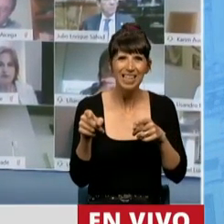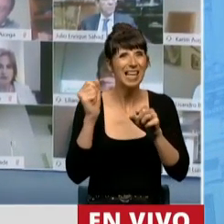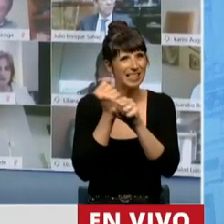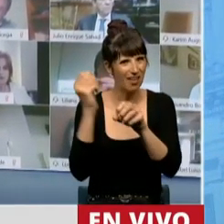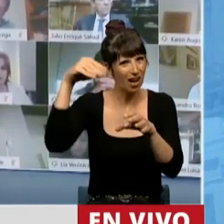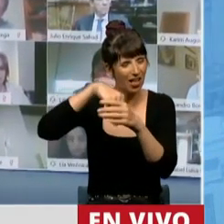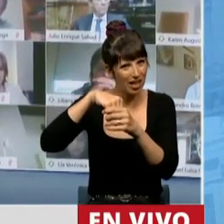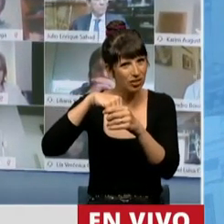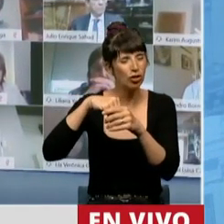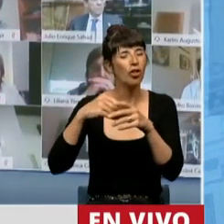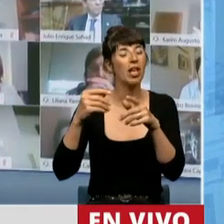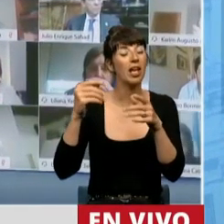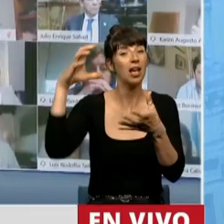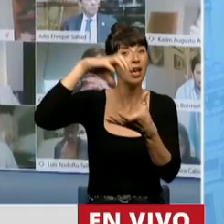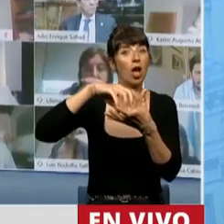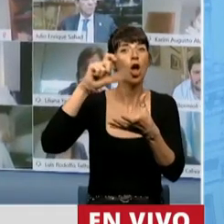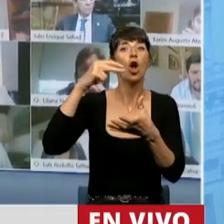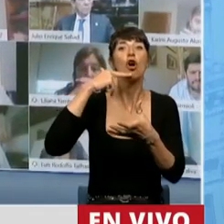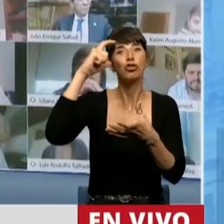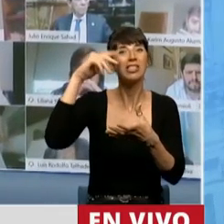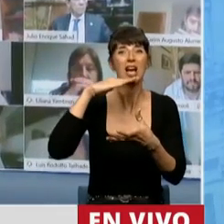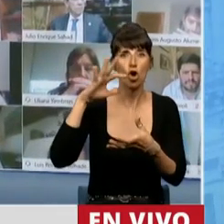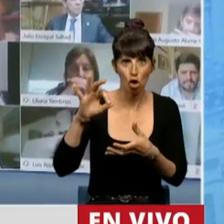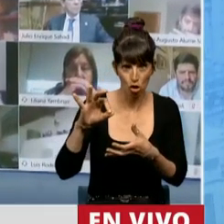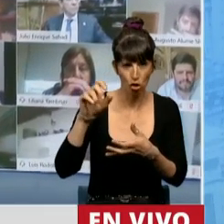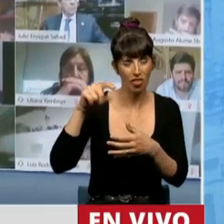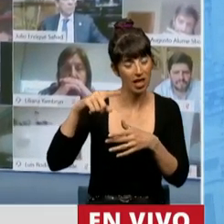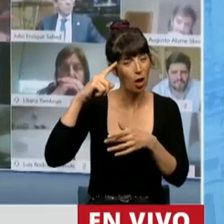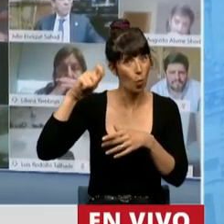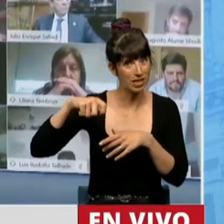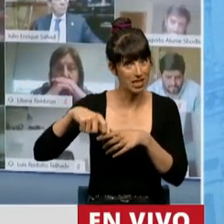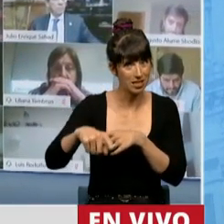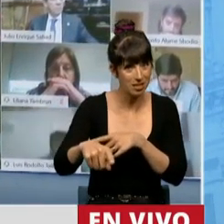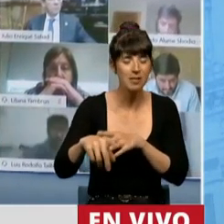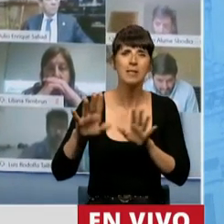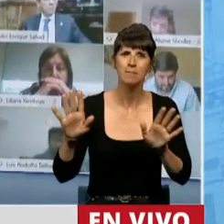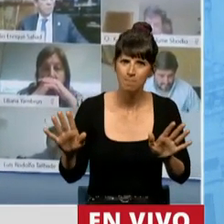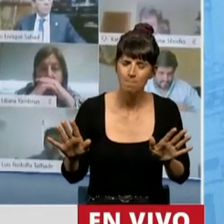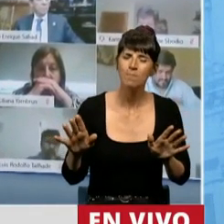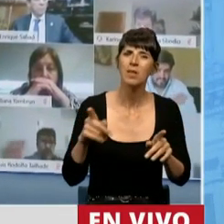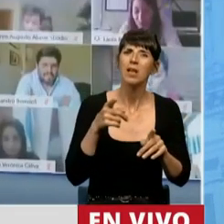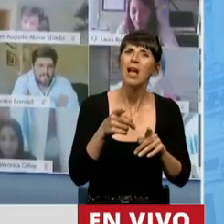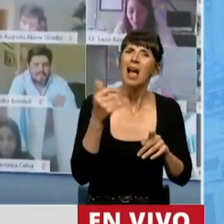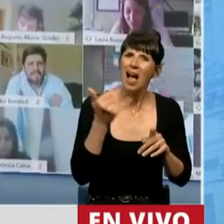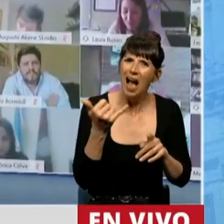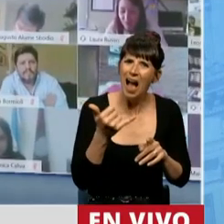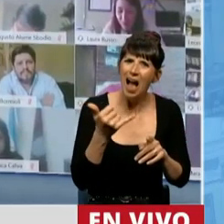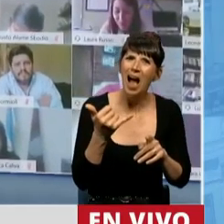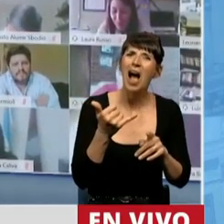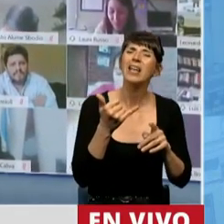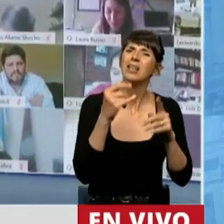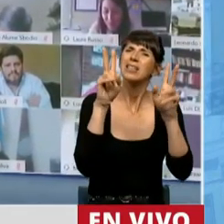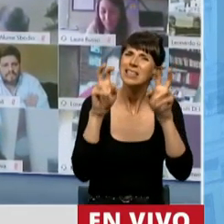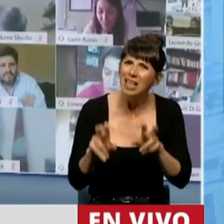es un órgano contramayoritario y tenemos que cuidarlo y tiene esa garantía, una garantía especial de inamovibilidad e intangibilidad de sus remuneraciones